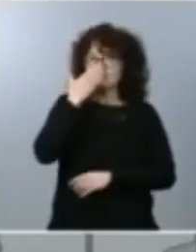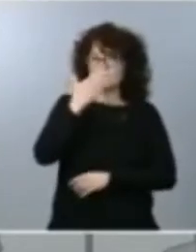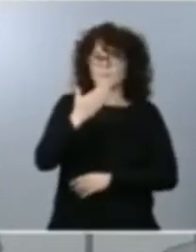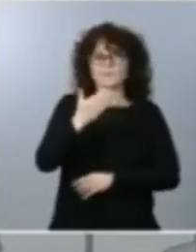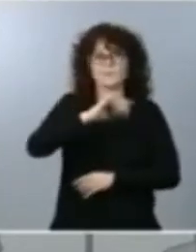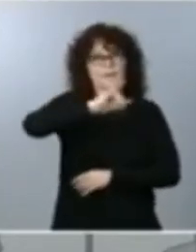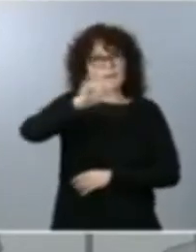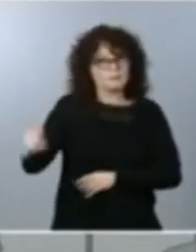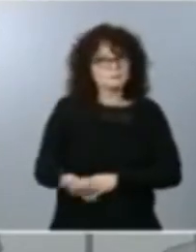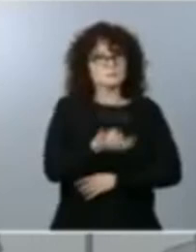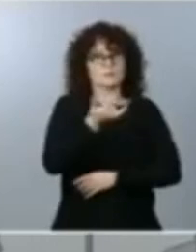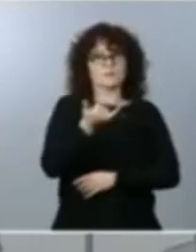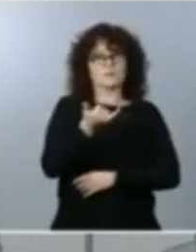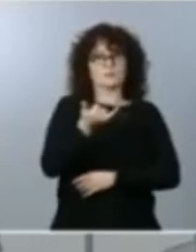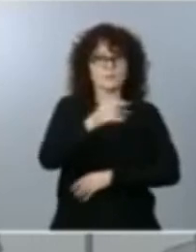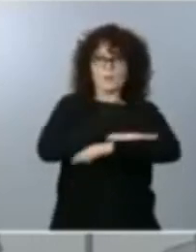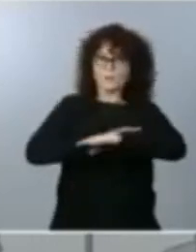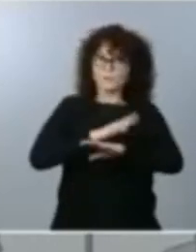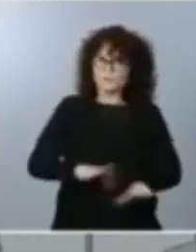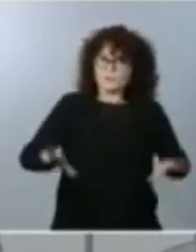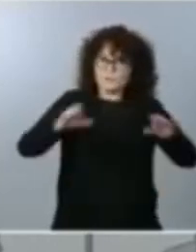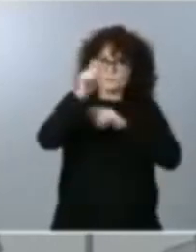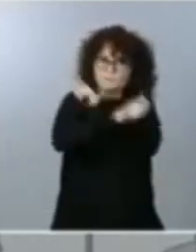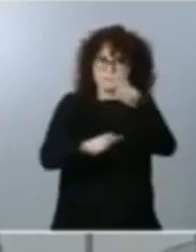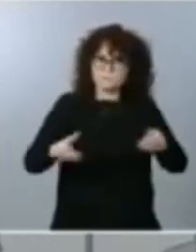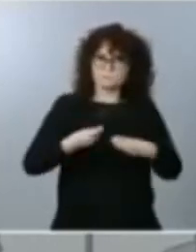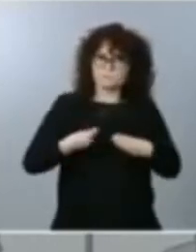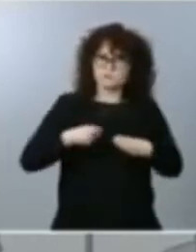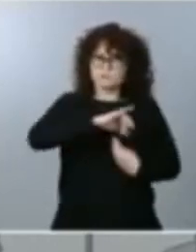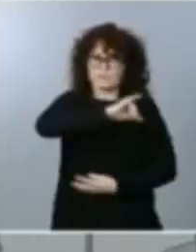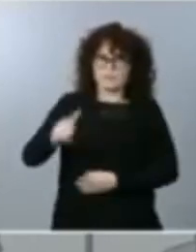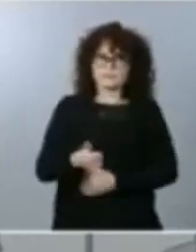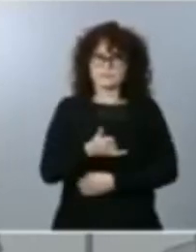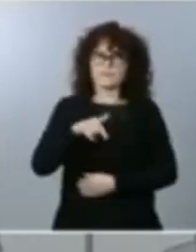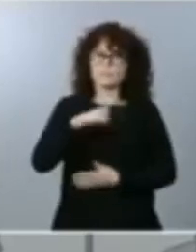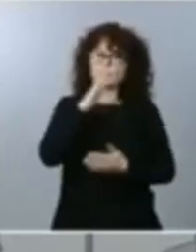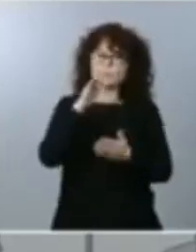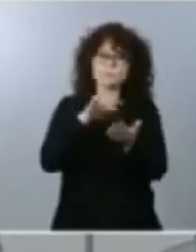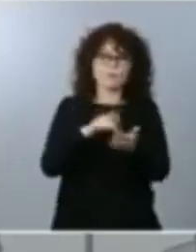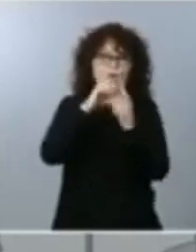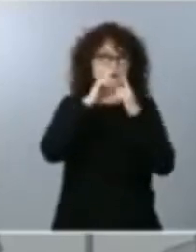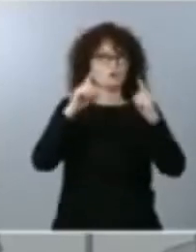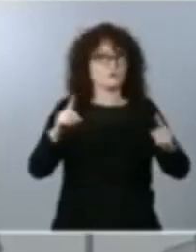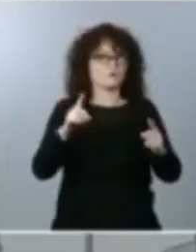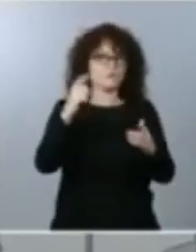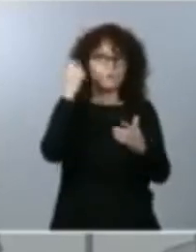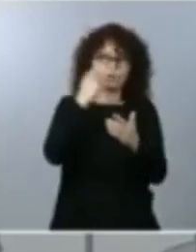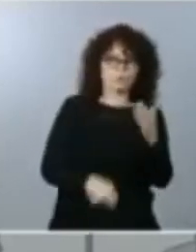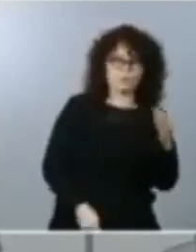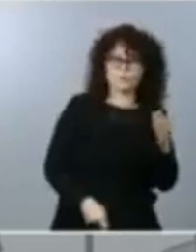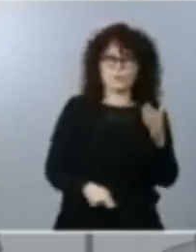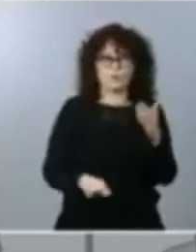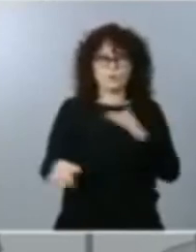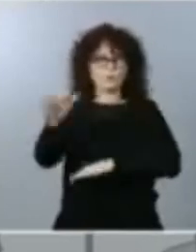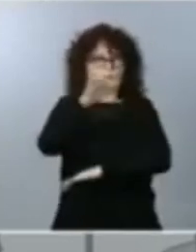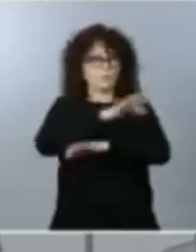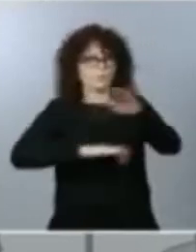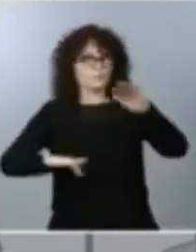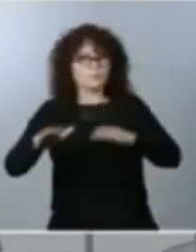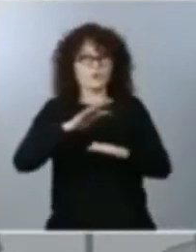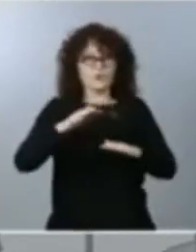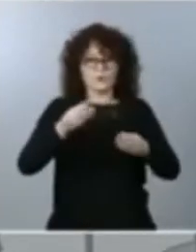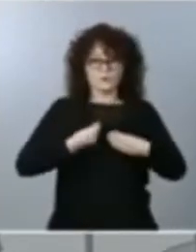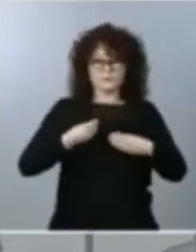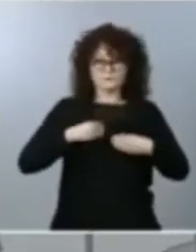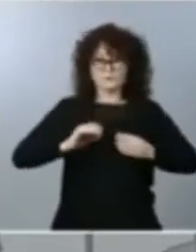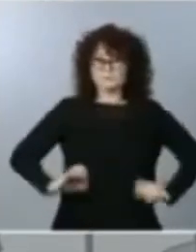de la ciudadanía. Estamos viviendo unidos un año muy duro, muy complejo, muy difícil, inédito en nuestras vidas, y